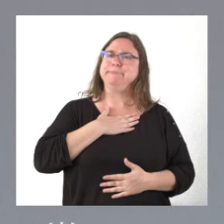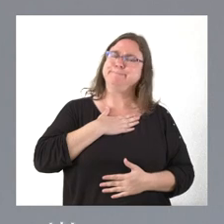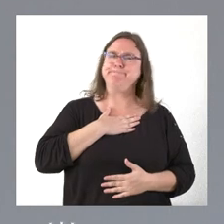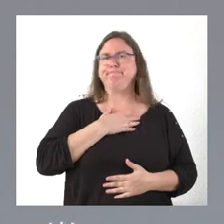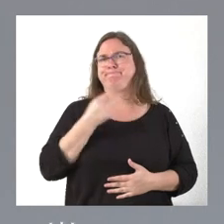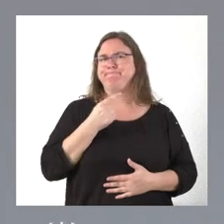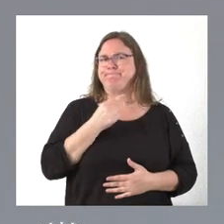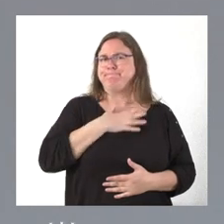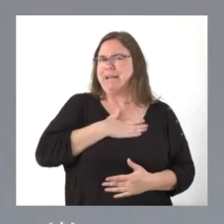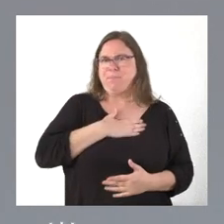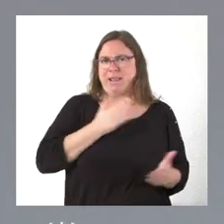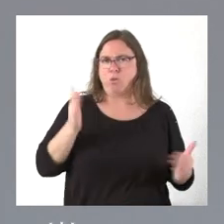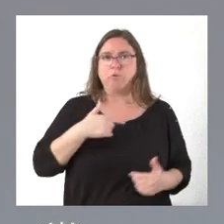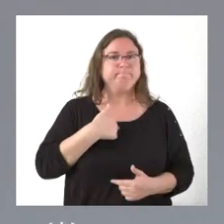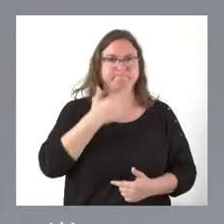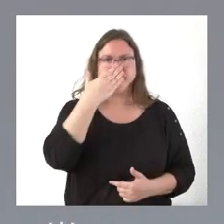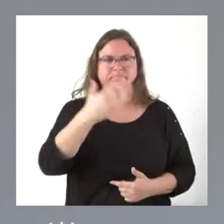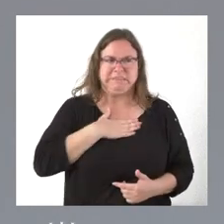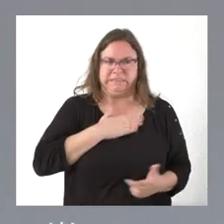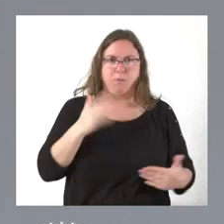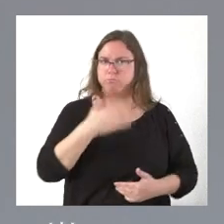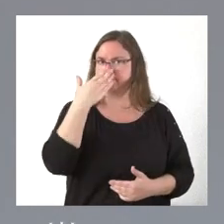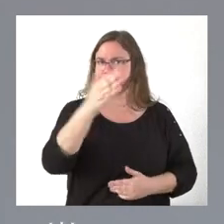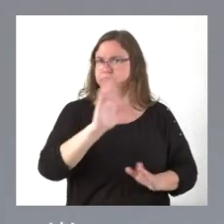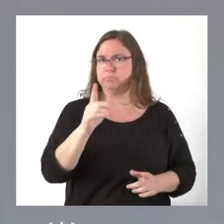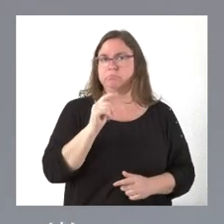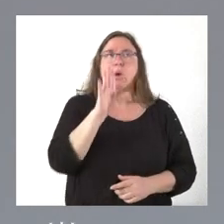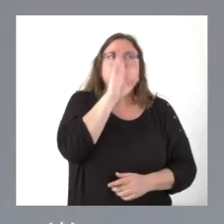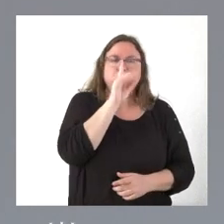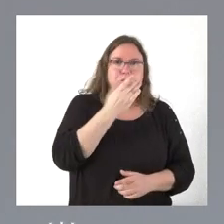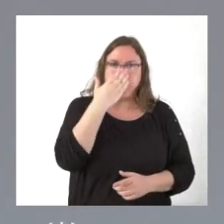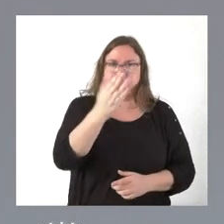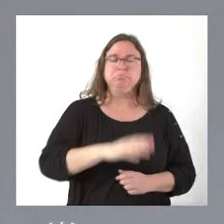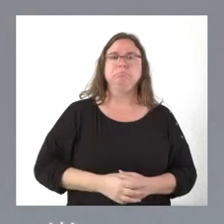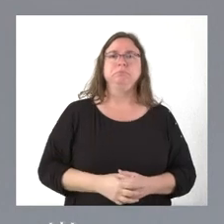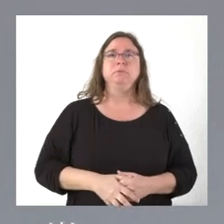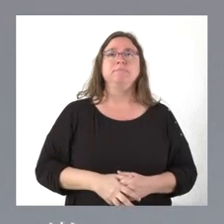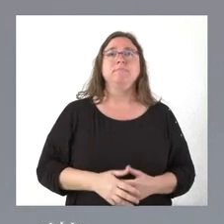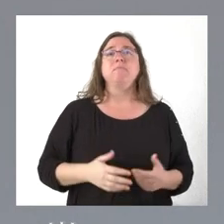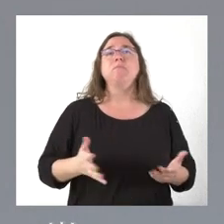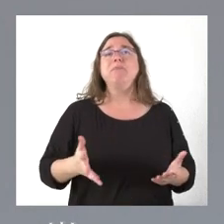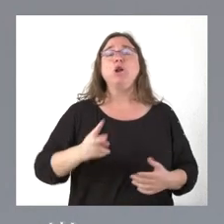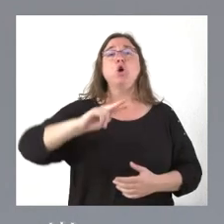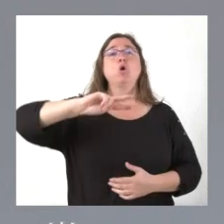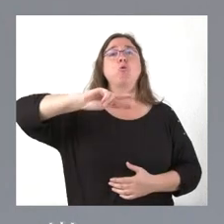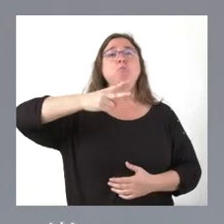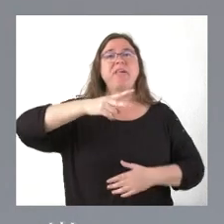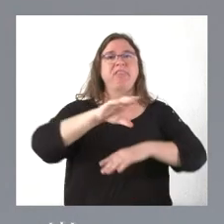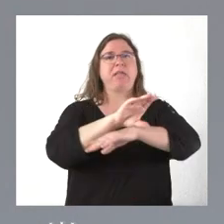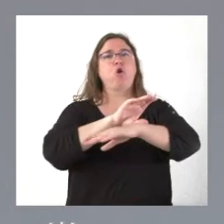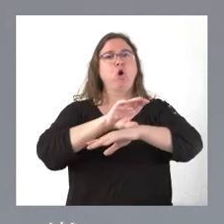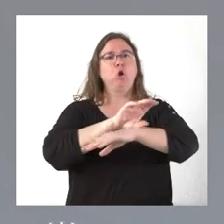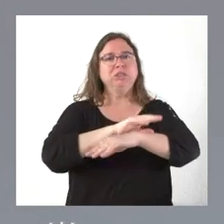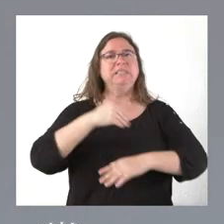no tengo por qué ocultarlo, no tengo por qué ocultarlo, pero la viceconsejera ya ha